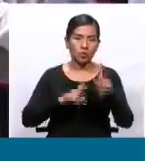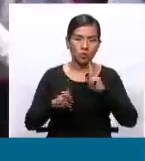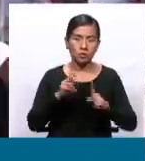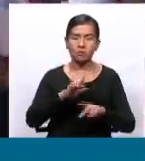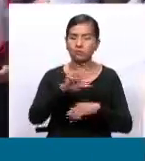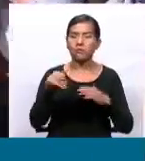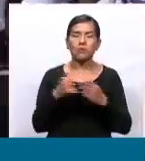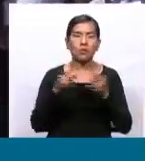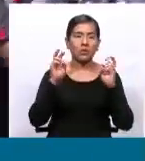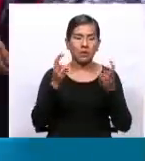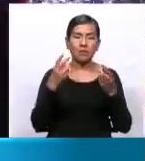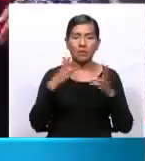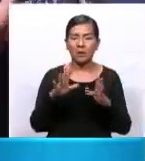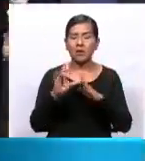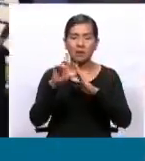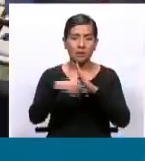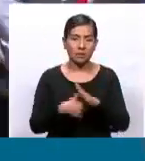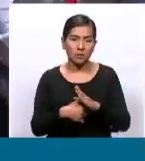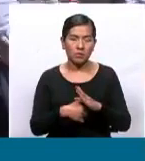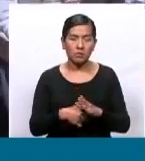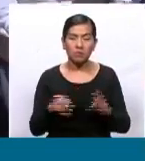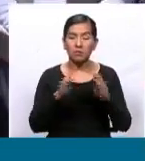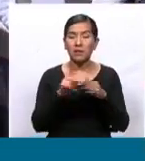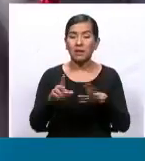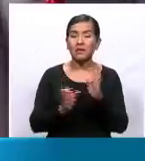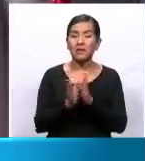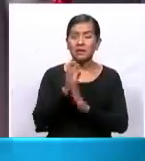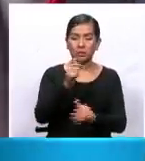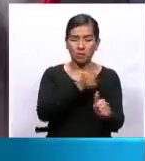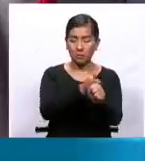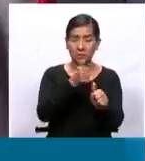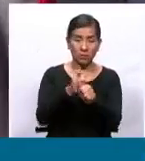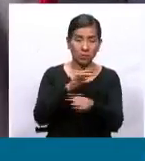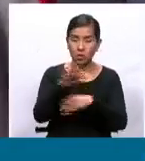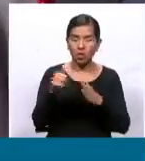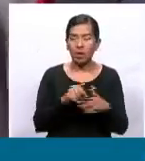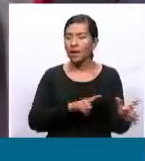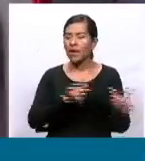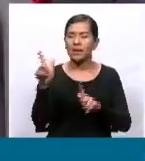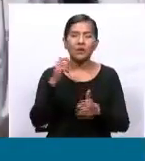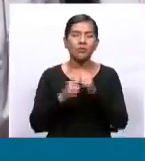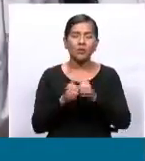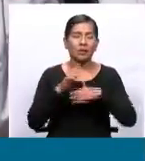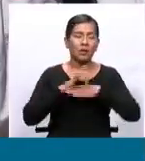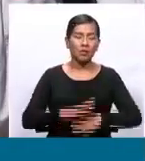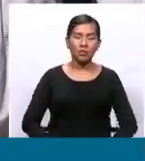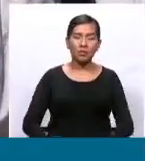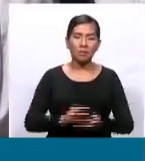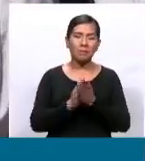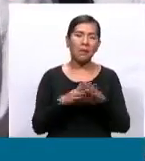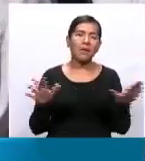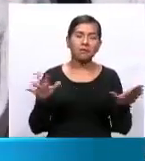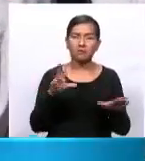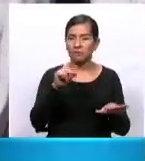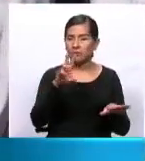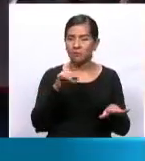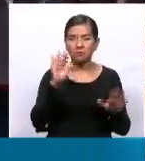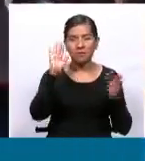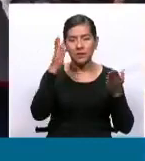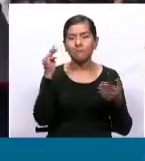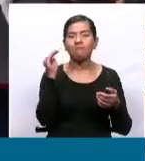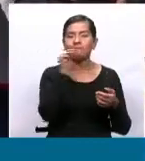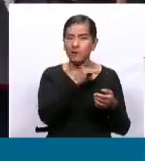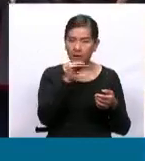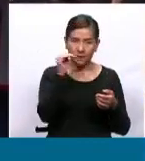eso viene posterior. No es que el censo por sí mismo resuelve todos los problemas. Eso es una mentira, así como